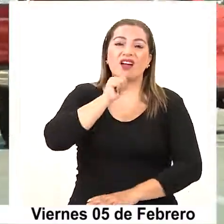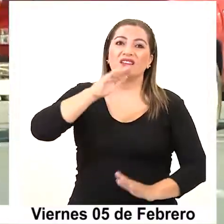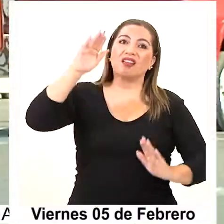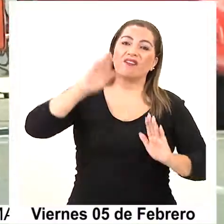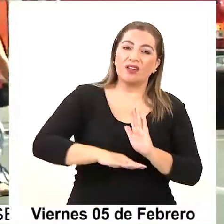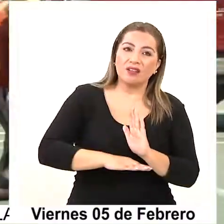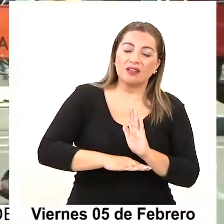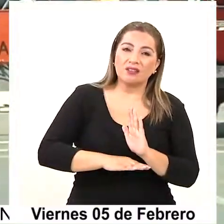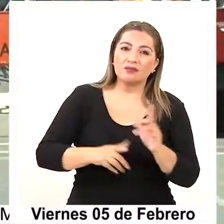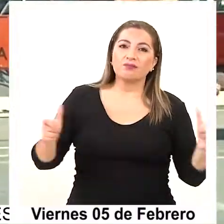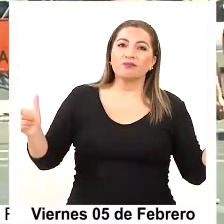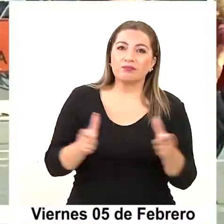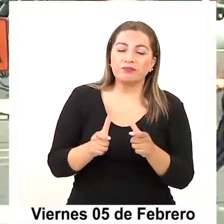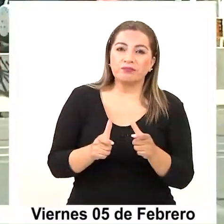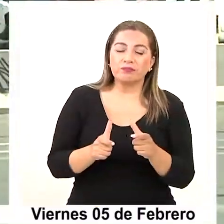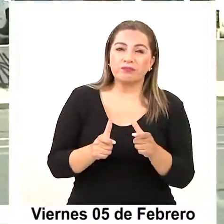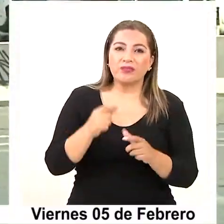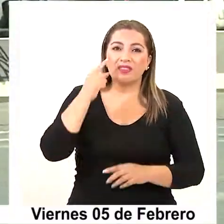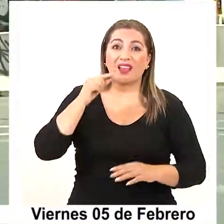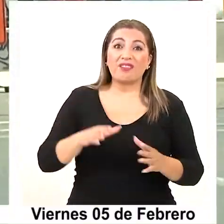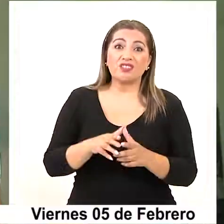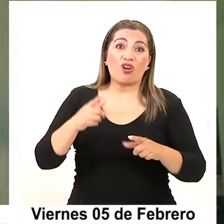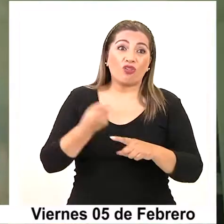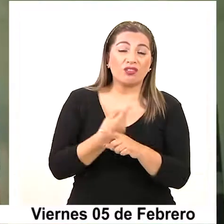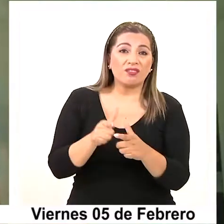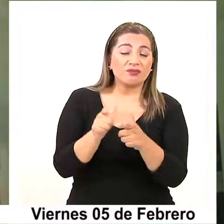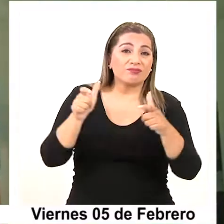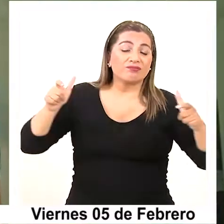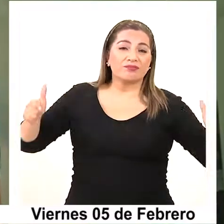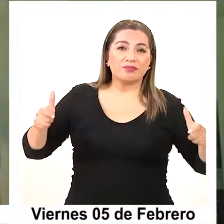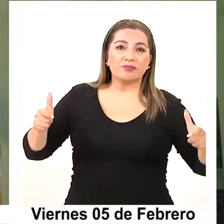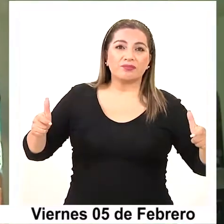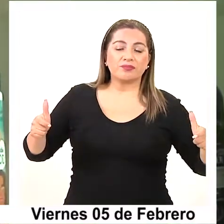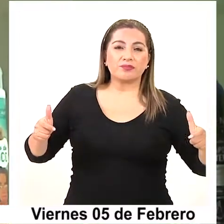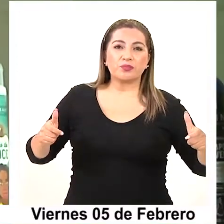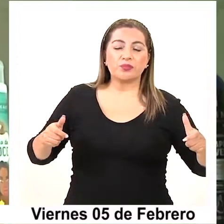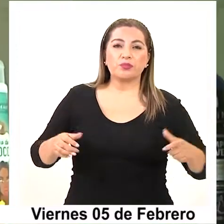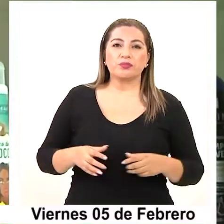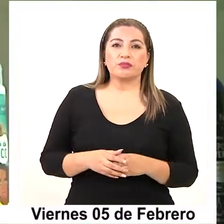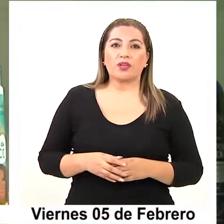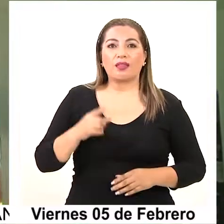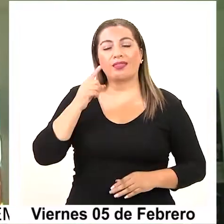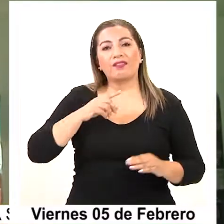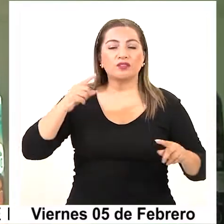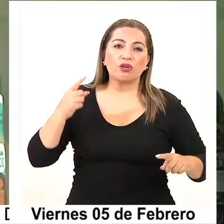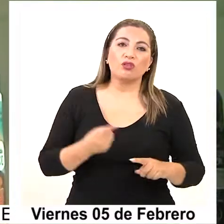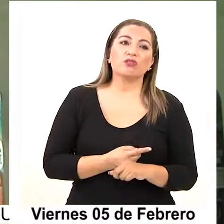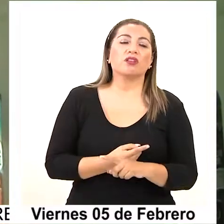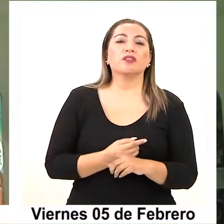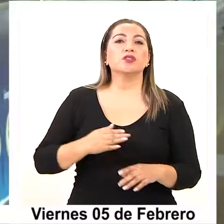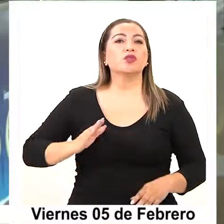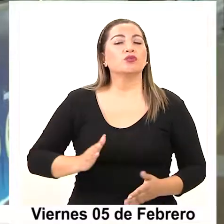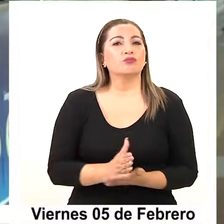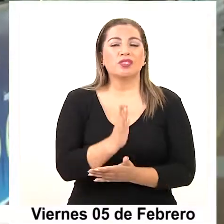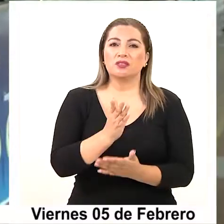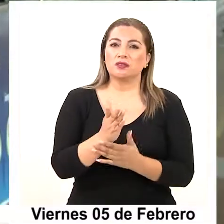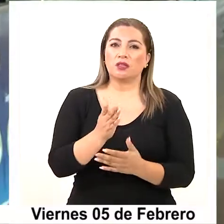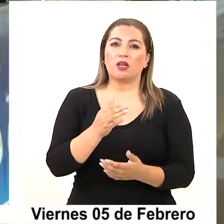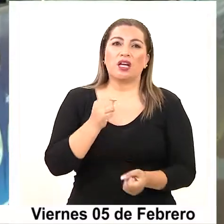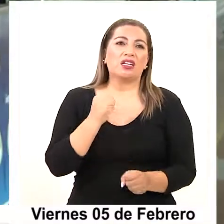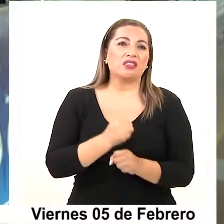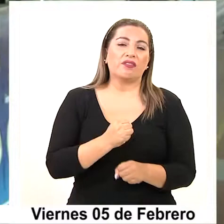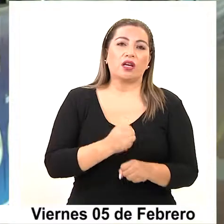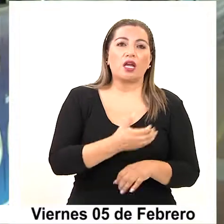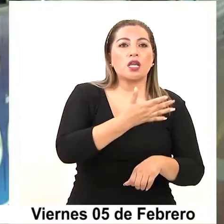cuarentena y que lo más probable es que aumenten una vez que se pase de fase, lo más probable es que empecemos a trabajar de 15 por 30,